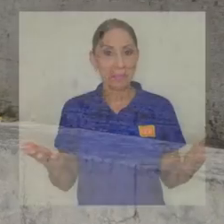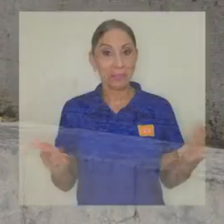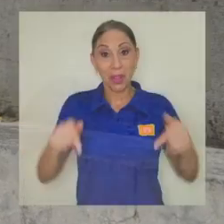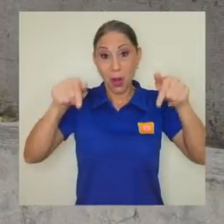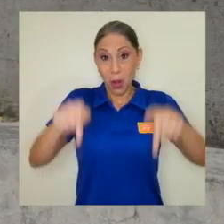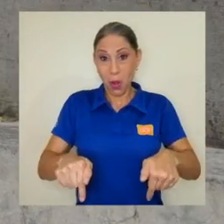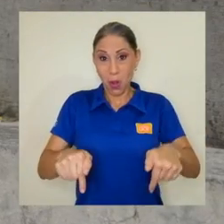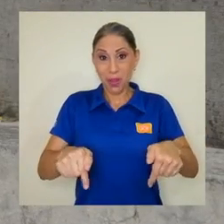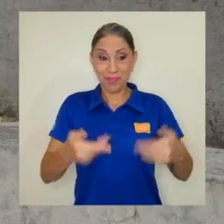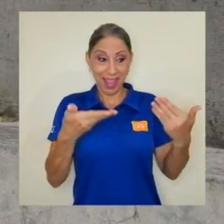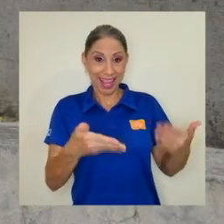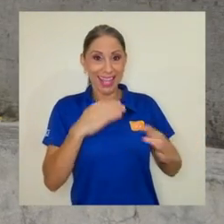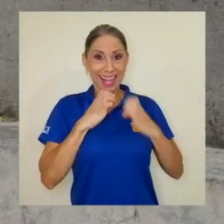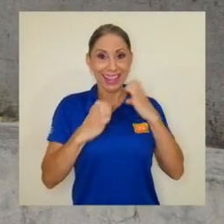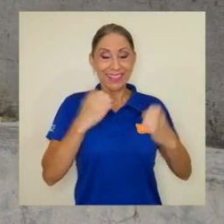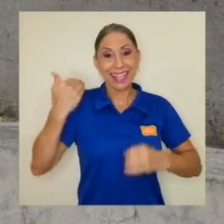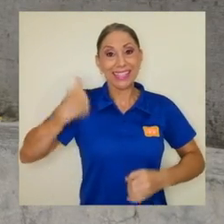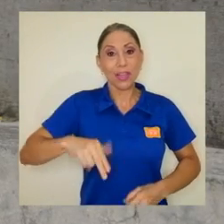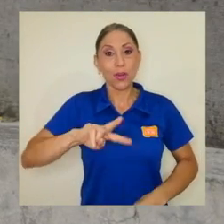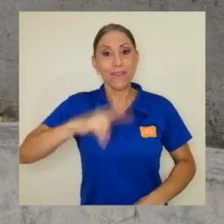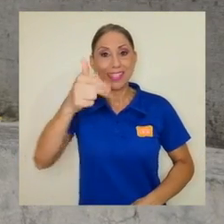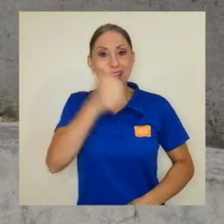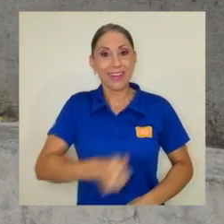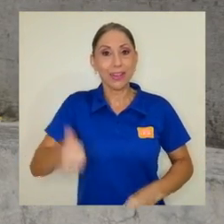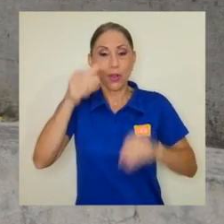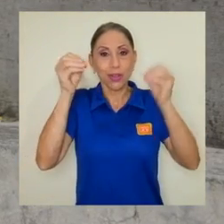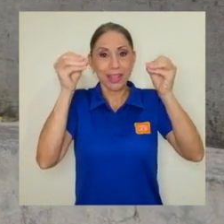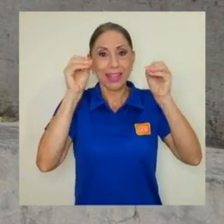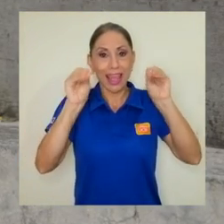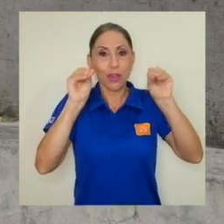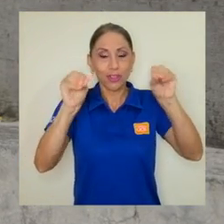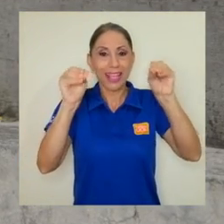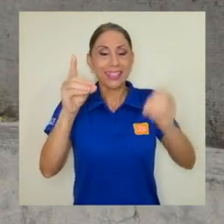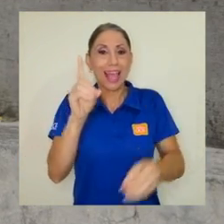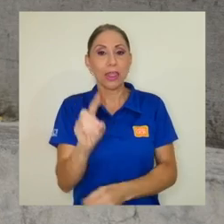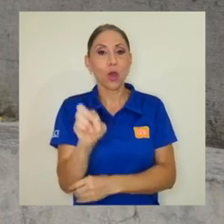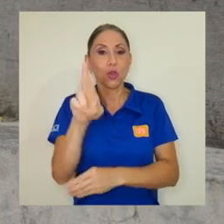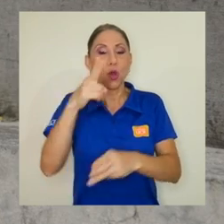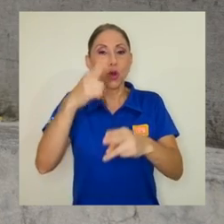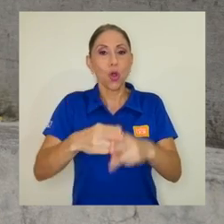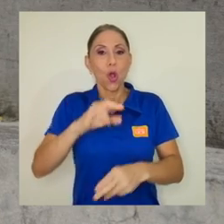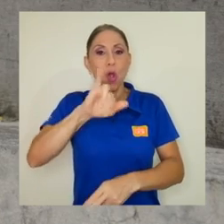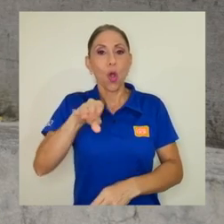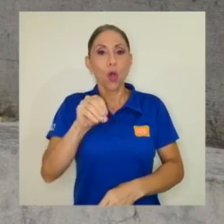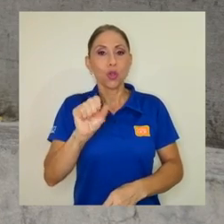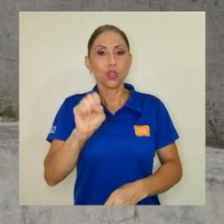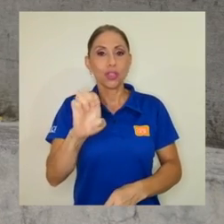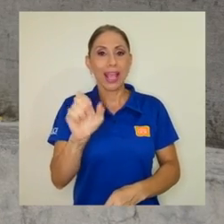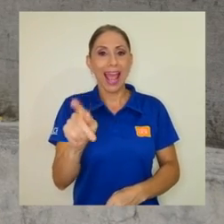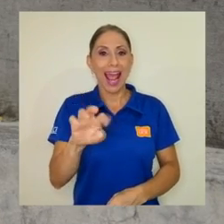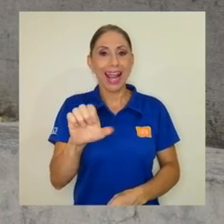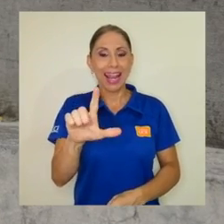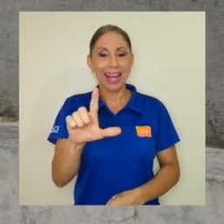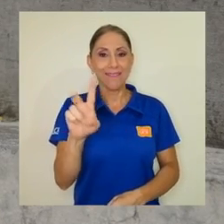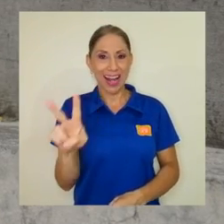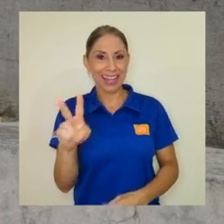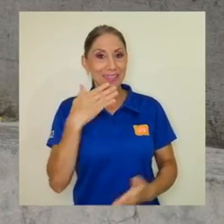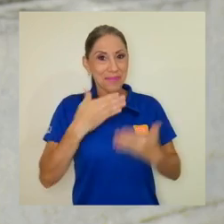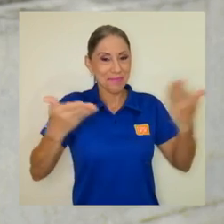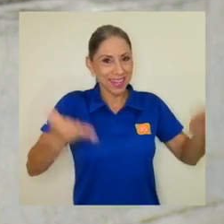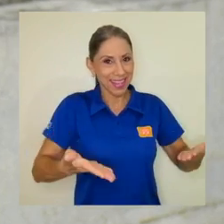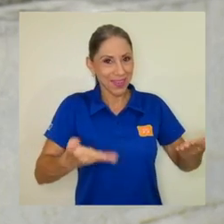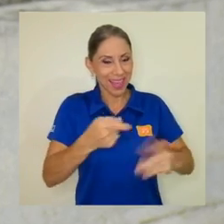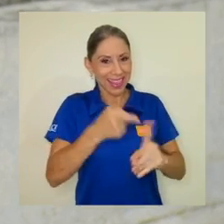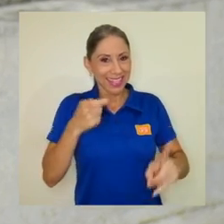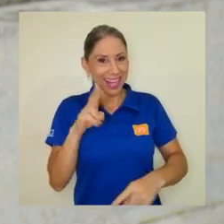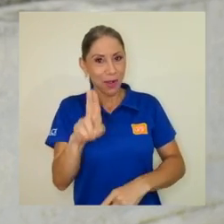Bien, hoy nos acompaña nuestra entrevista de fondo el señor vicerector de docencia de nuestra universidad, el doctor don José Ángel Vargas. José Ángel, bienvenido desde la U.